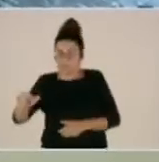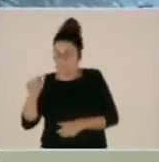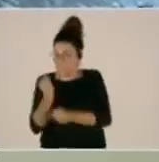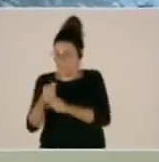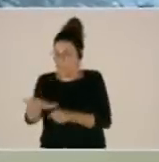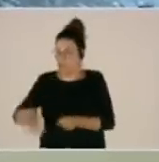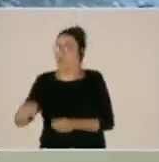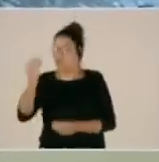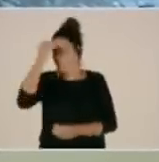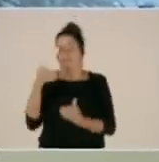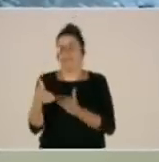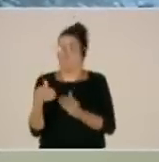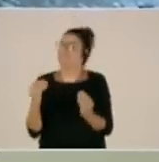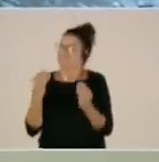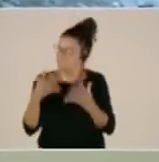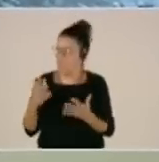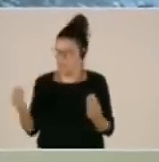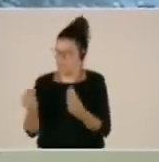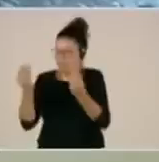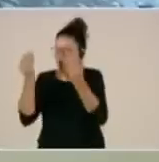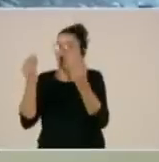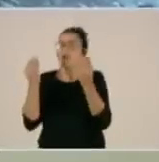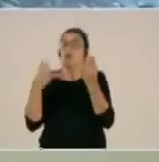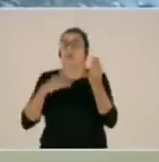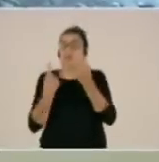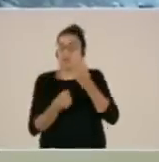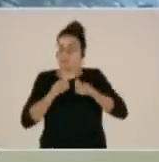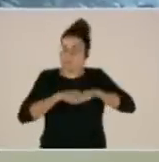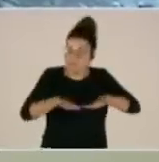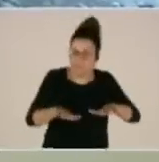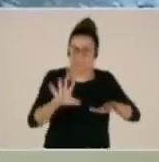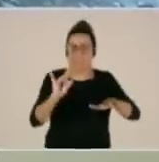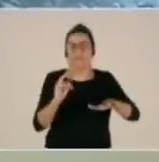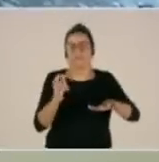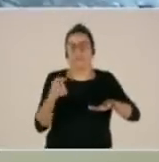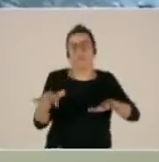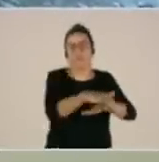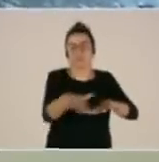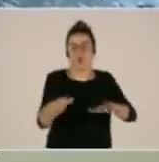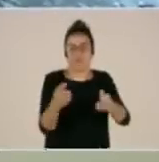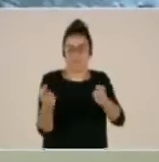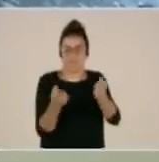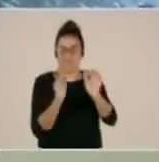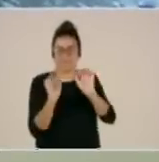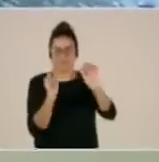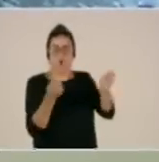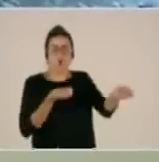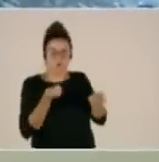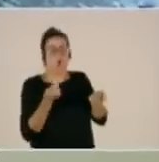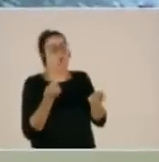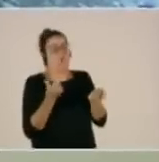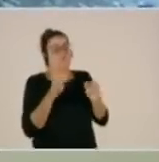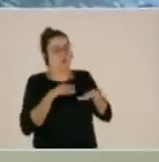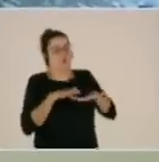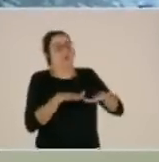verdad que hay pequeñas reproducciones en el interior, hay ciertos avances hacia la línea de control, pero son de pequeña intensidad y